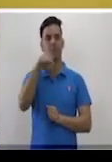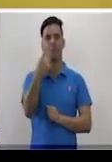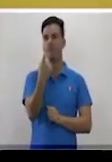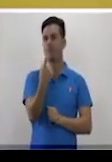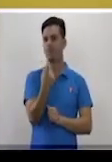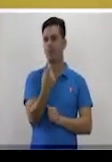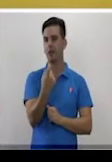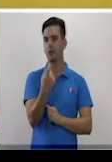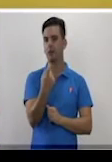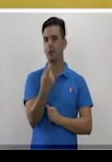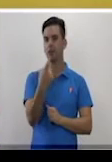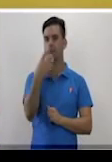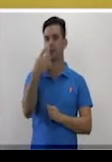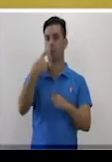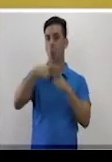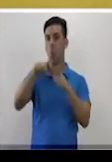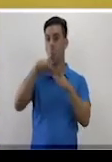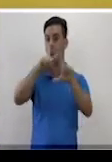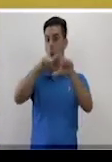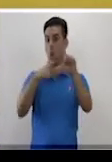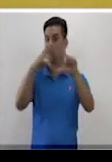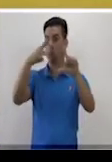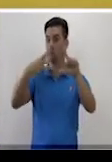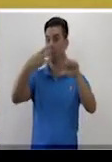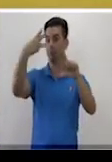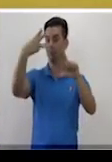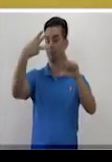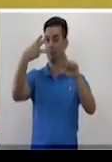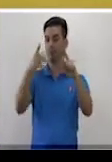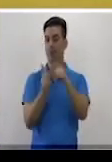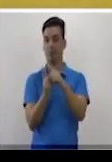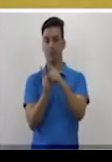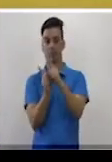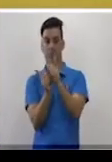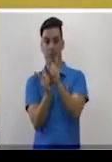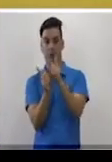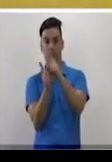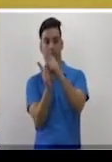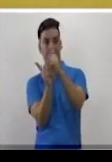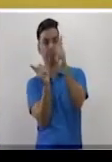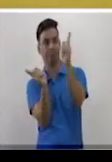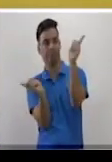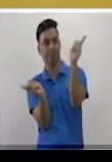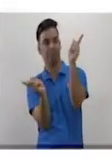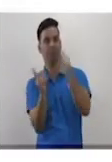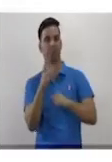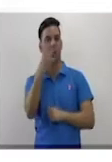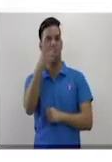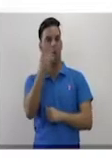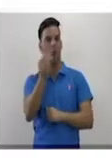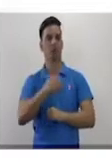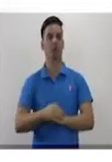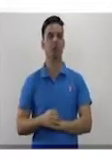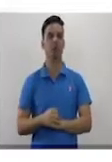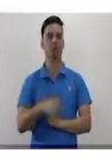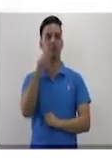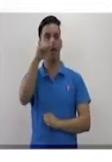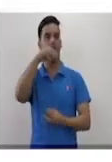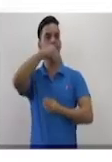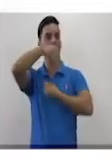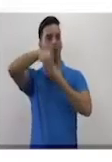de los otros dos ángulos. Te propongo, entonces, determinar la amplitud de ellos sustituyendo